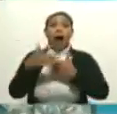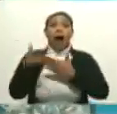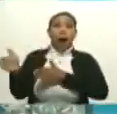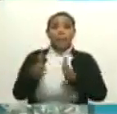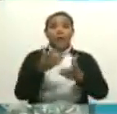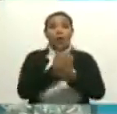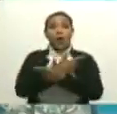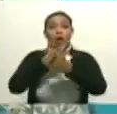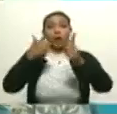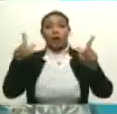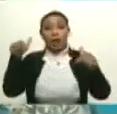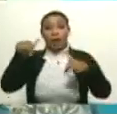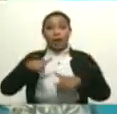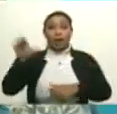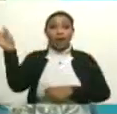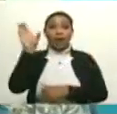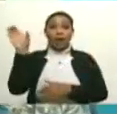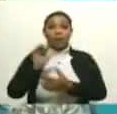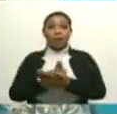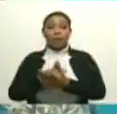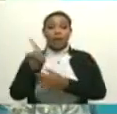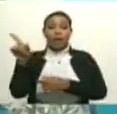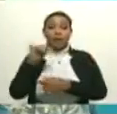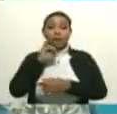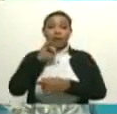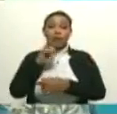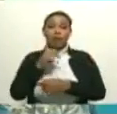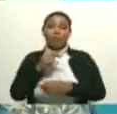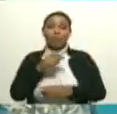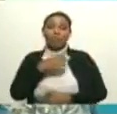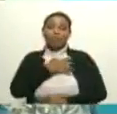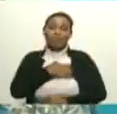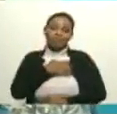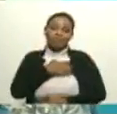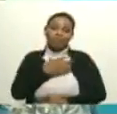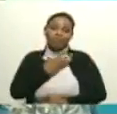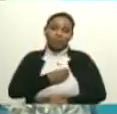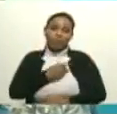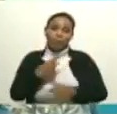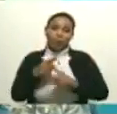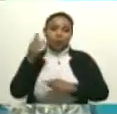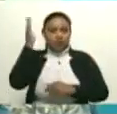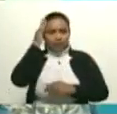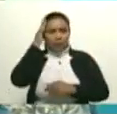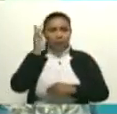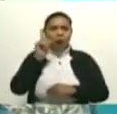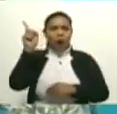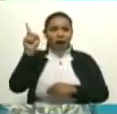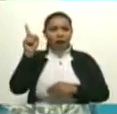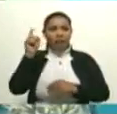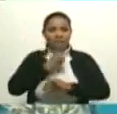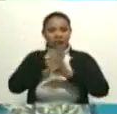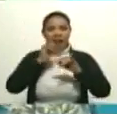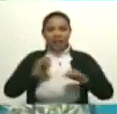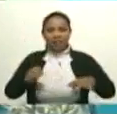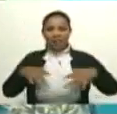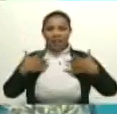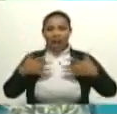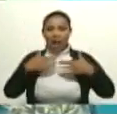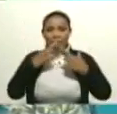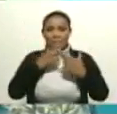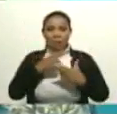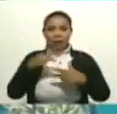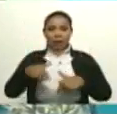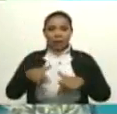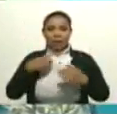gobierno del Distrito Capital. Fue una noticia en fausta, pero sabemos que desde la eternidad está contento con el resultado de